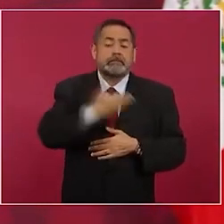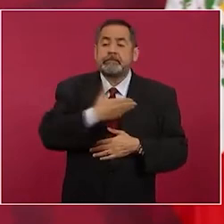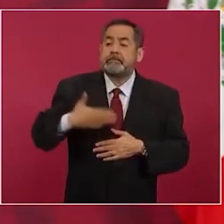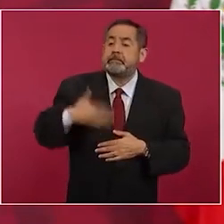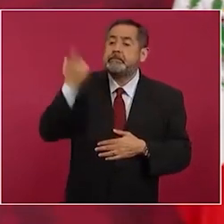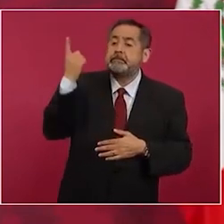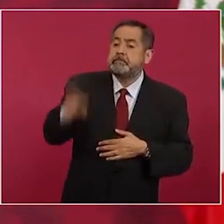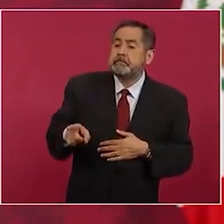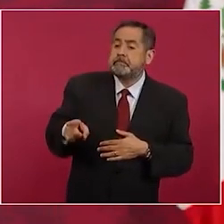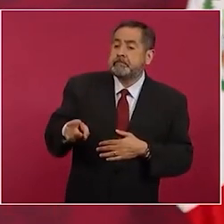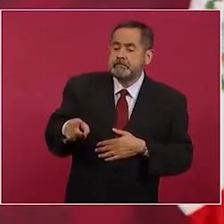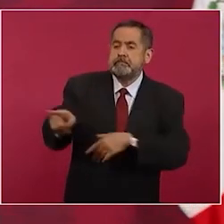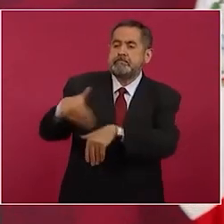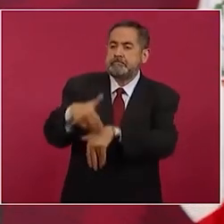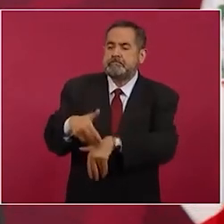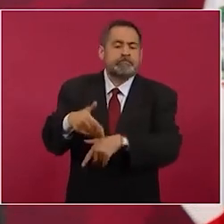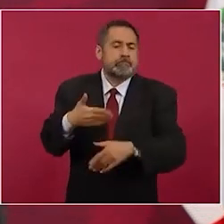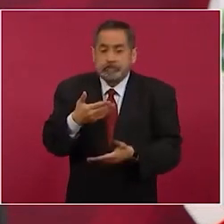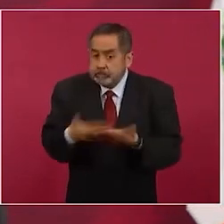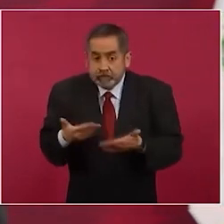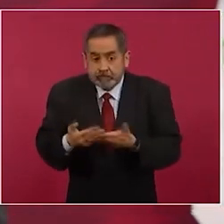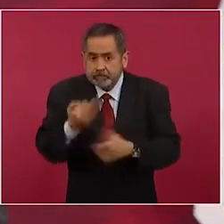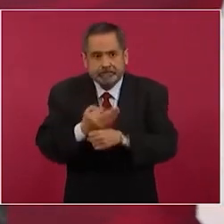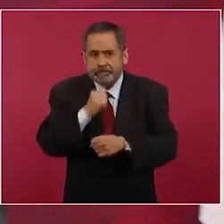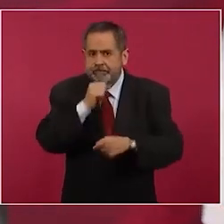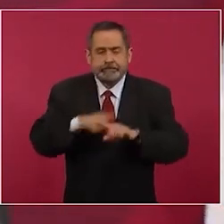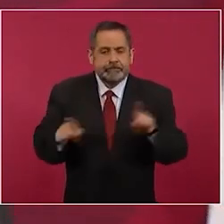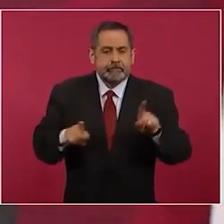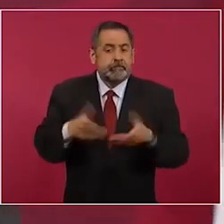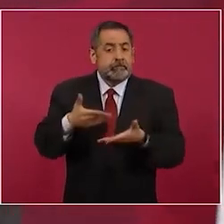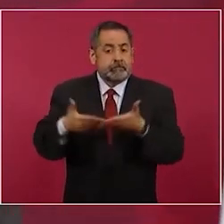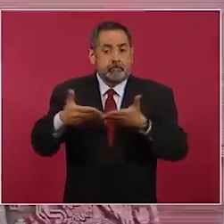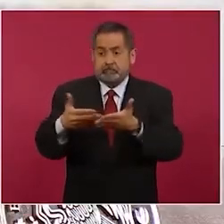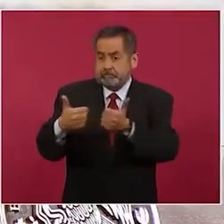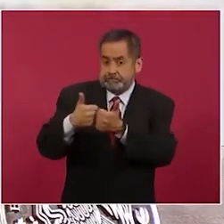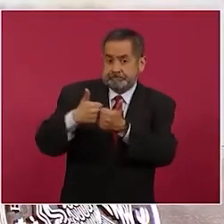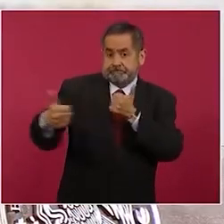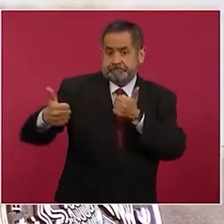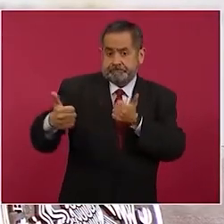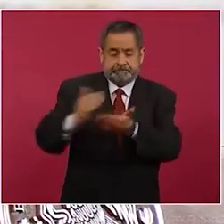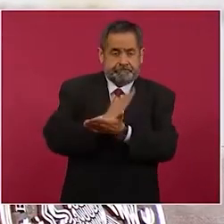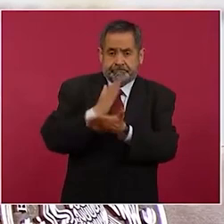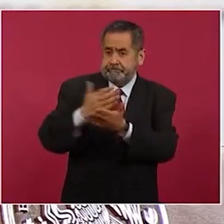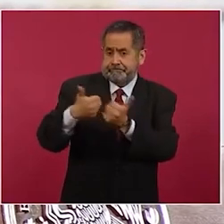ya no es así ahora la fiscalía tiene autonomía